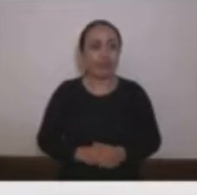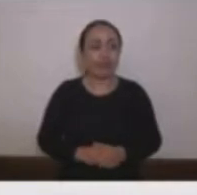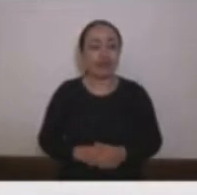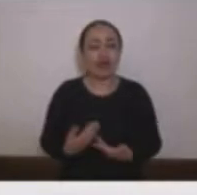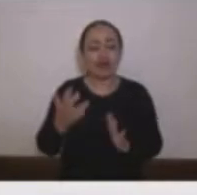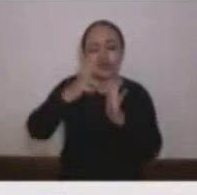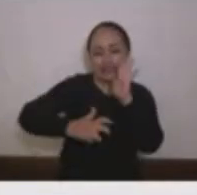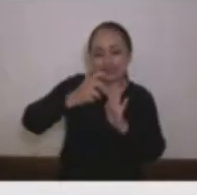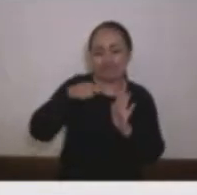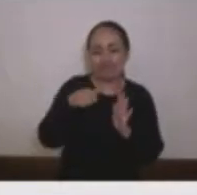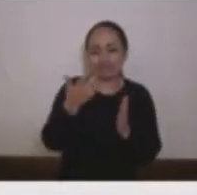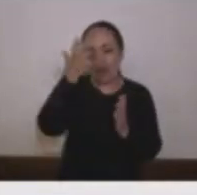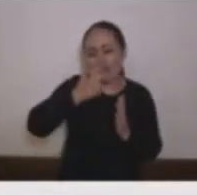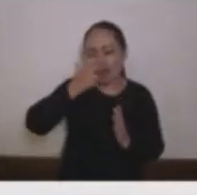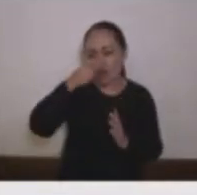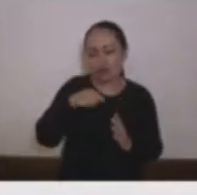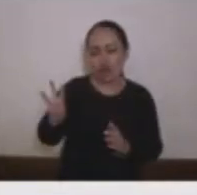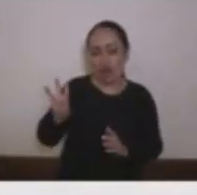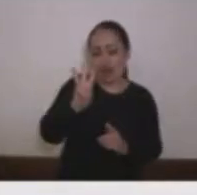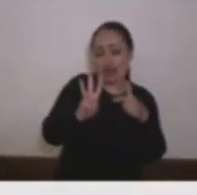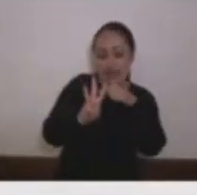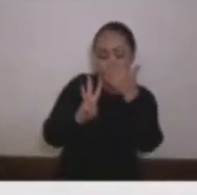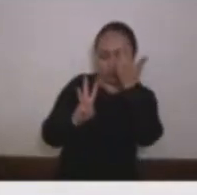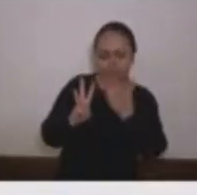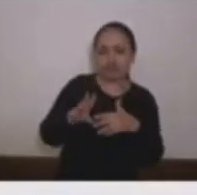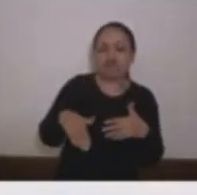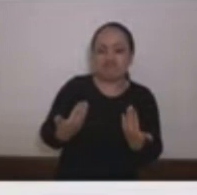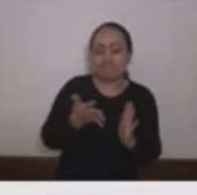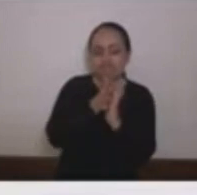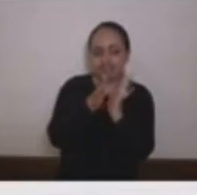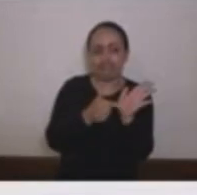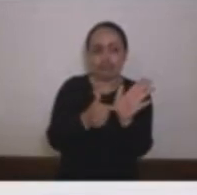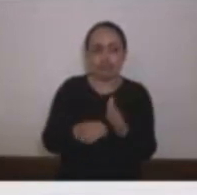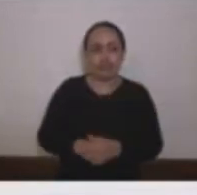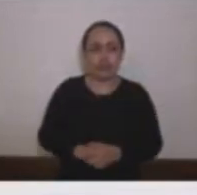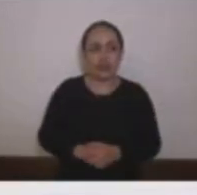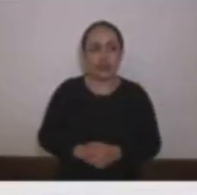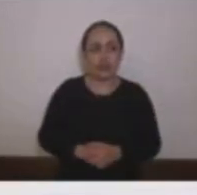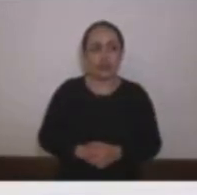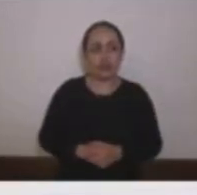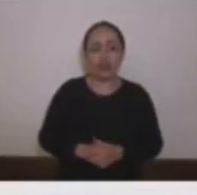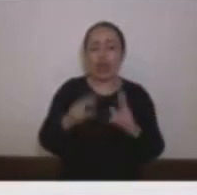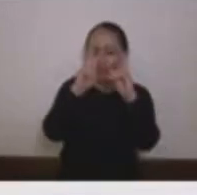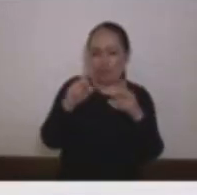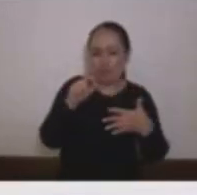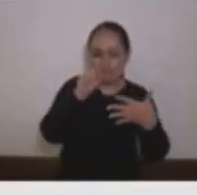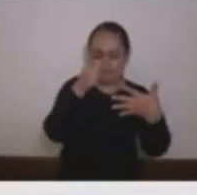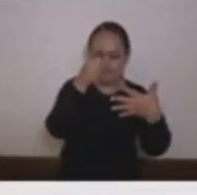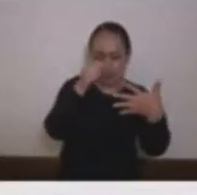realizada por la función pública a la terna de candidatos fue la siguiente dentro de muchos de los ítems